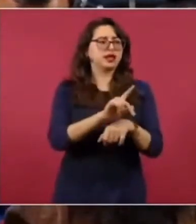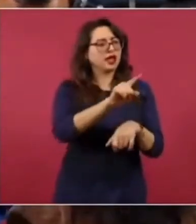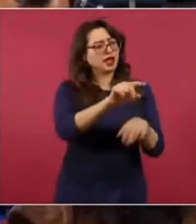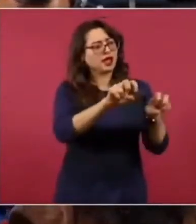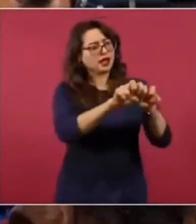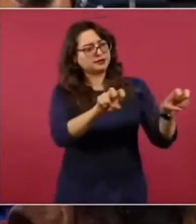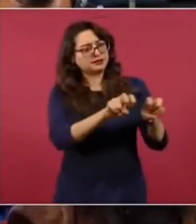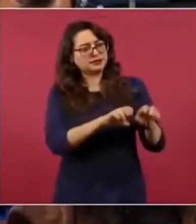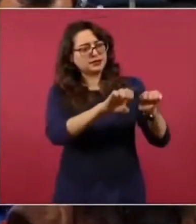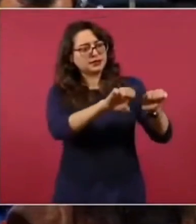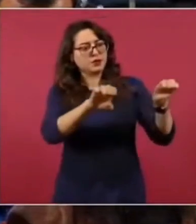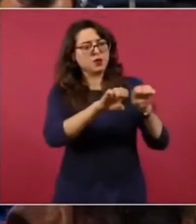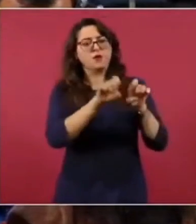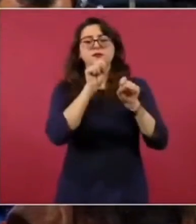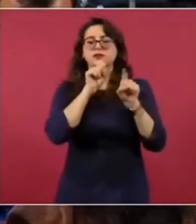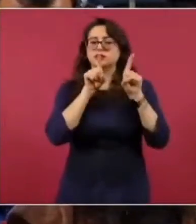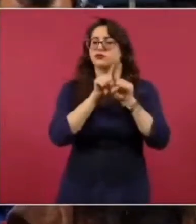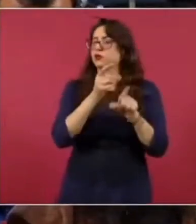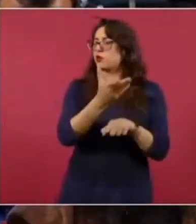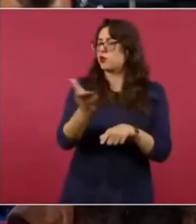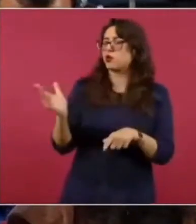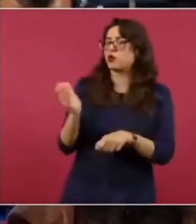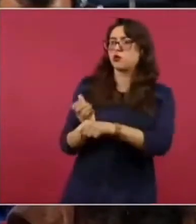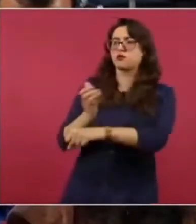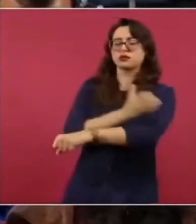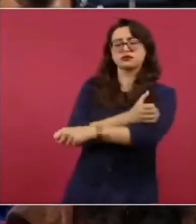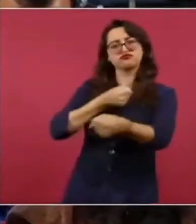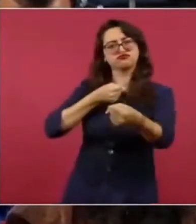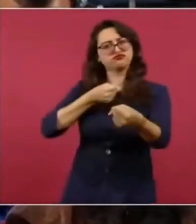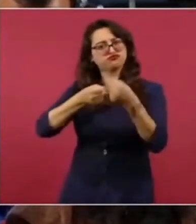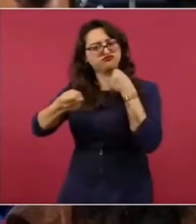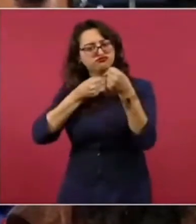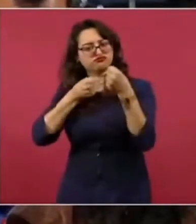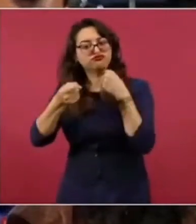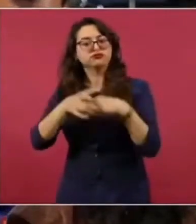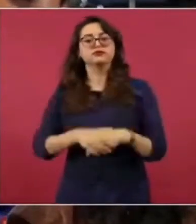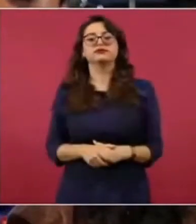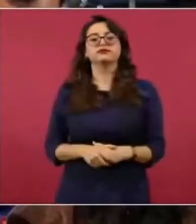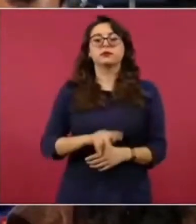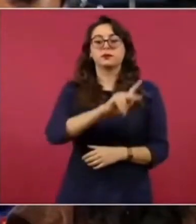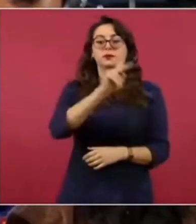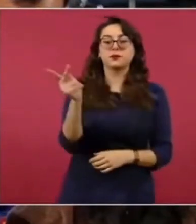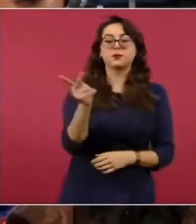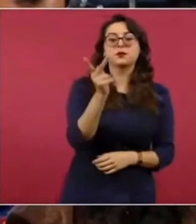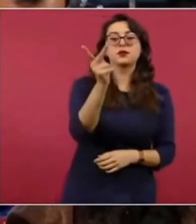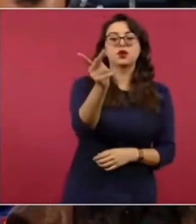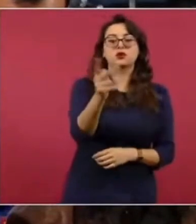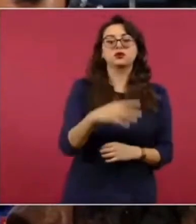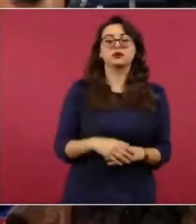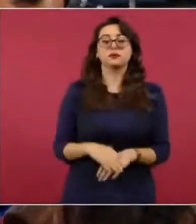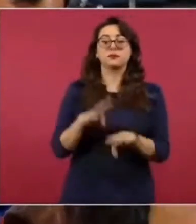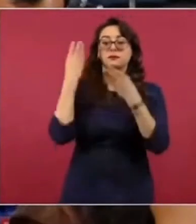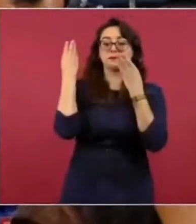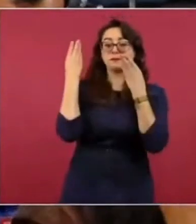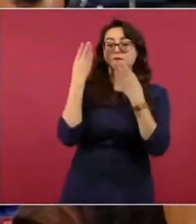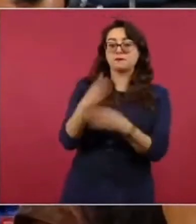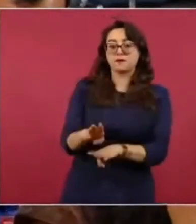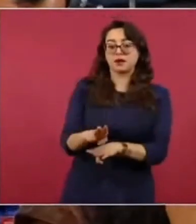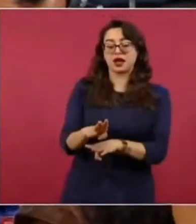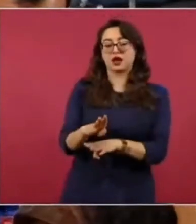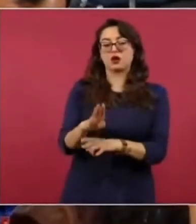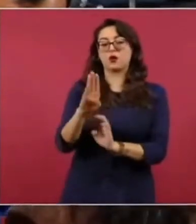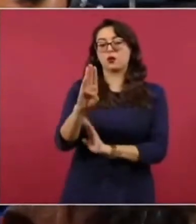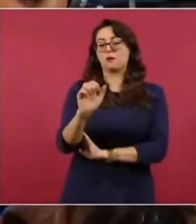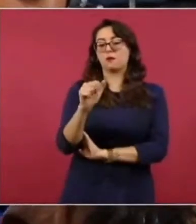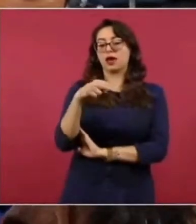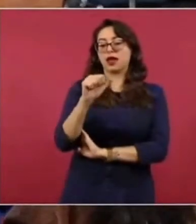Presidente, quisiera preguntarle si tiene usted conocimiento si ya se vendió Citibanamex, la banca de